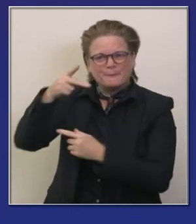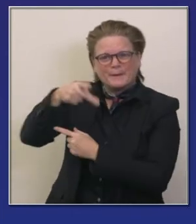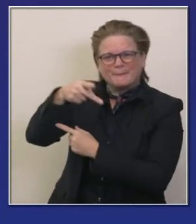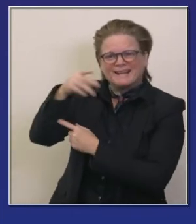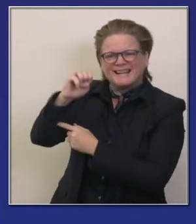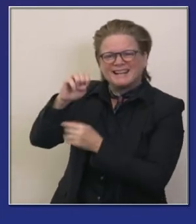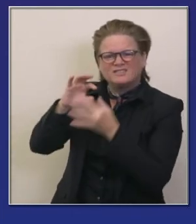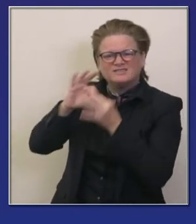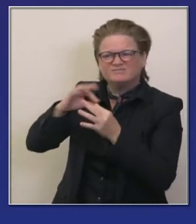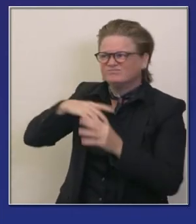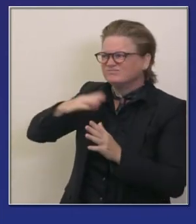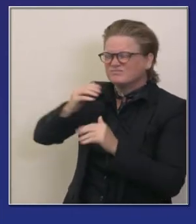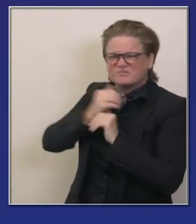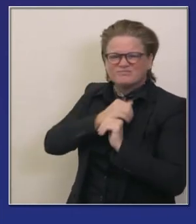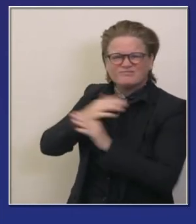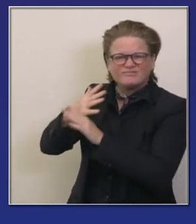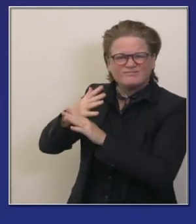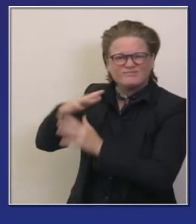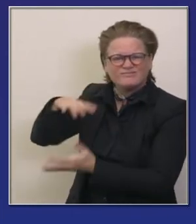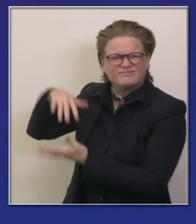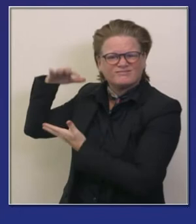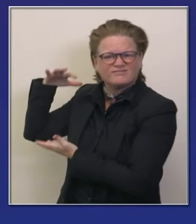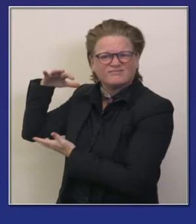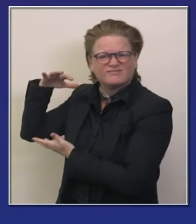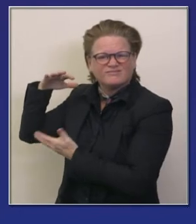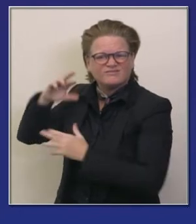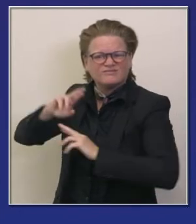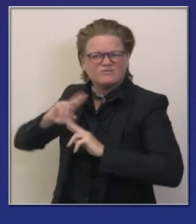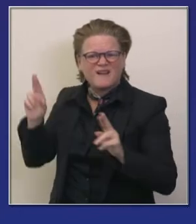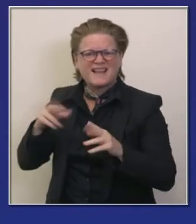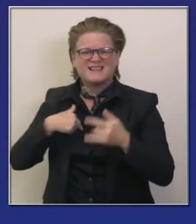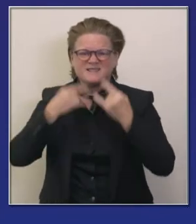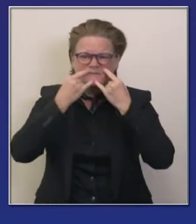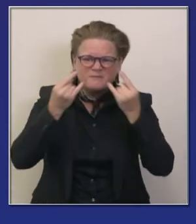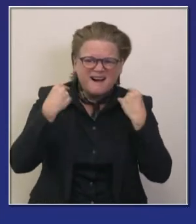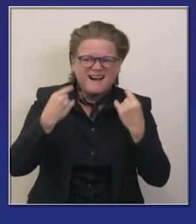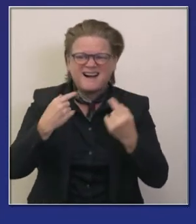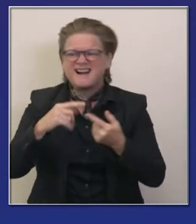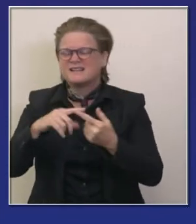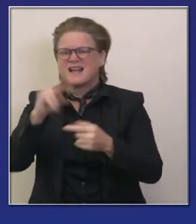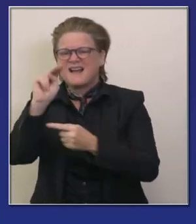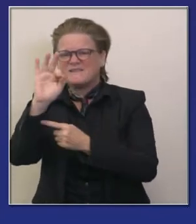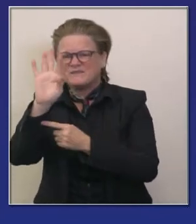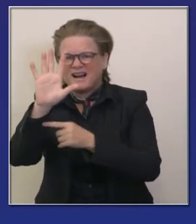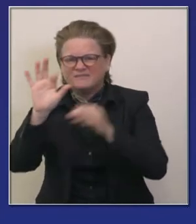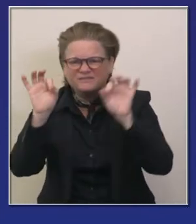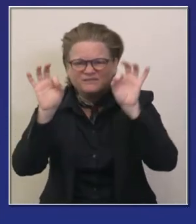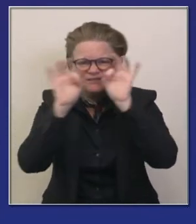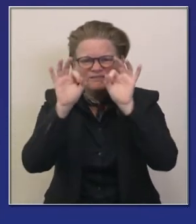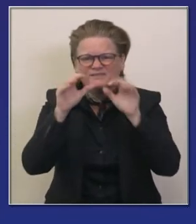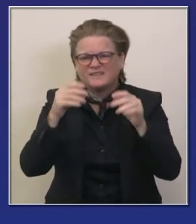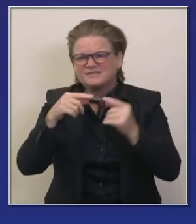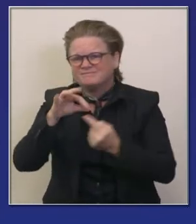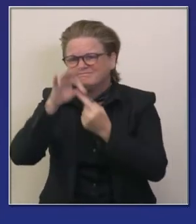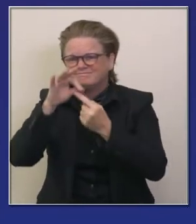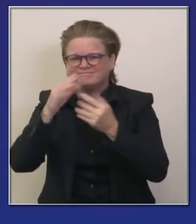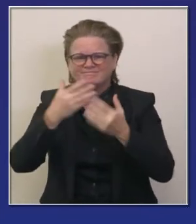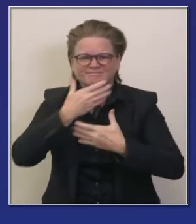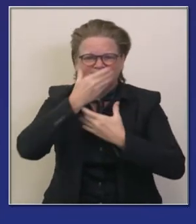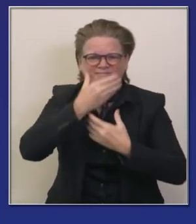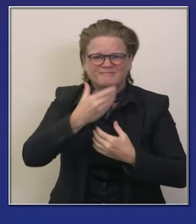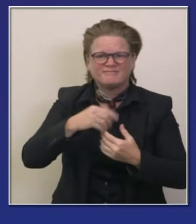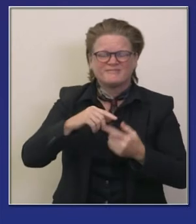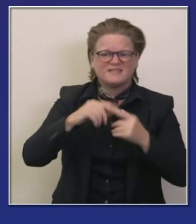personal y estamos hablando de mascarillas quirúrgicas mascarillas en el 95 centenares de